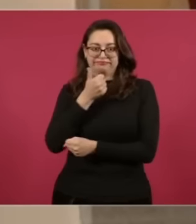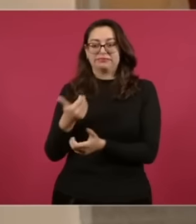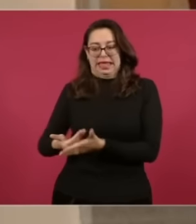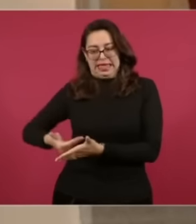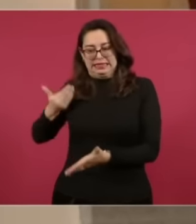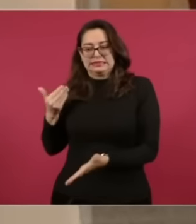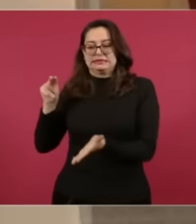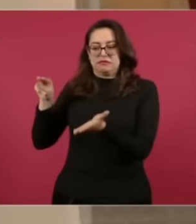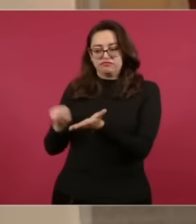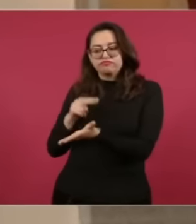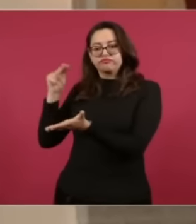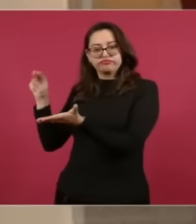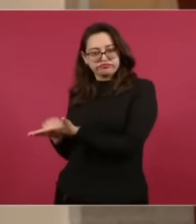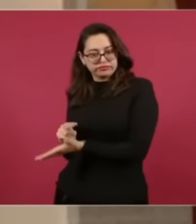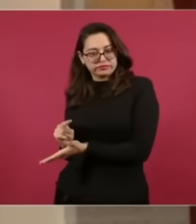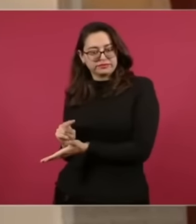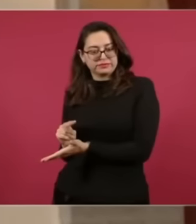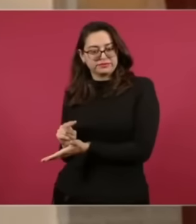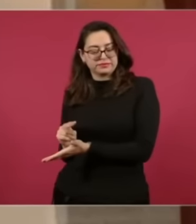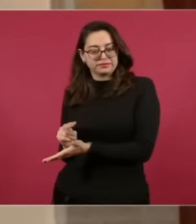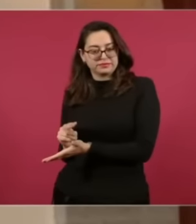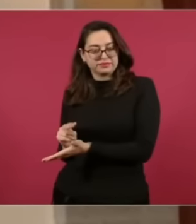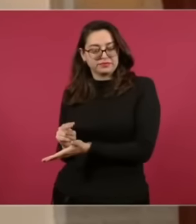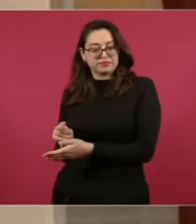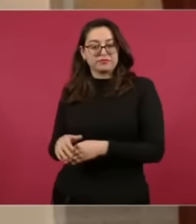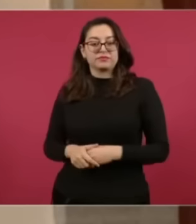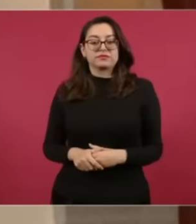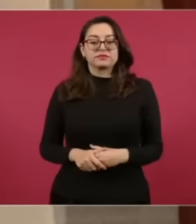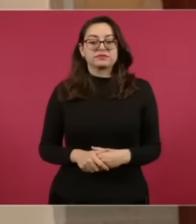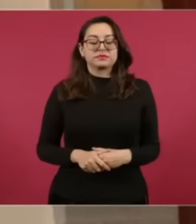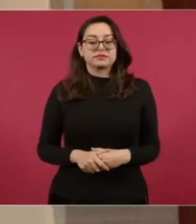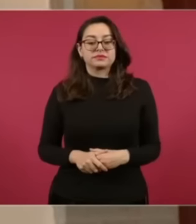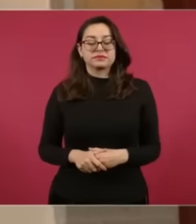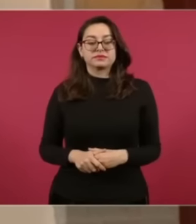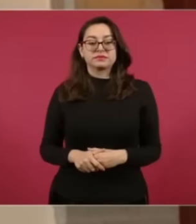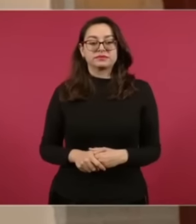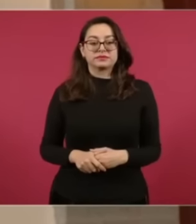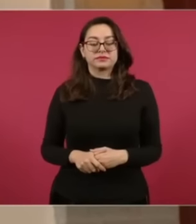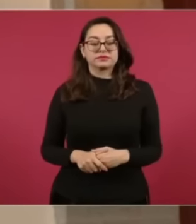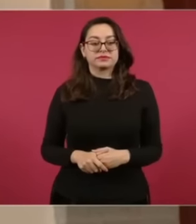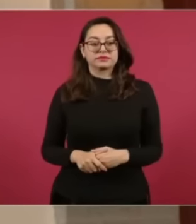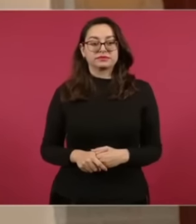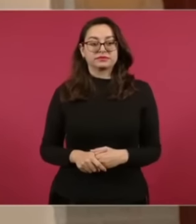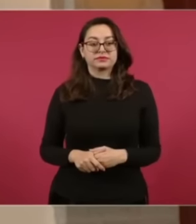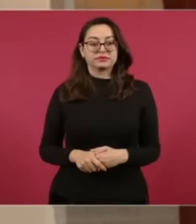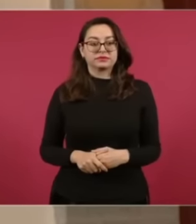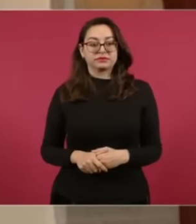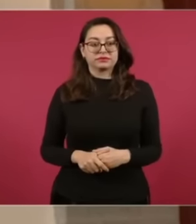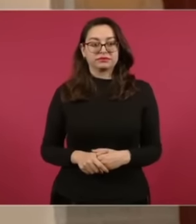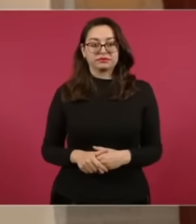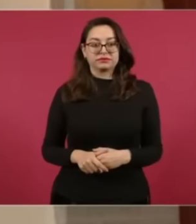O sea La Señora Paredes Este